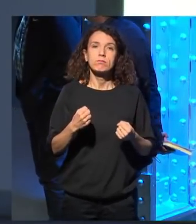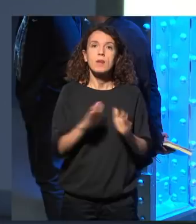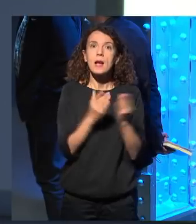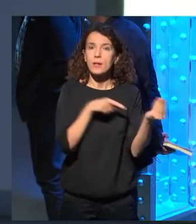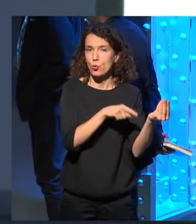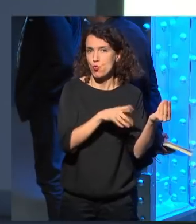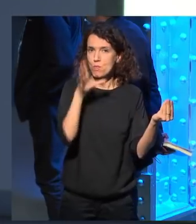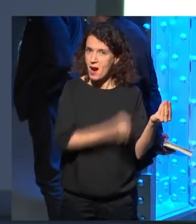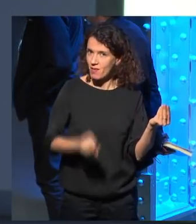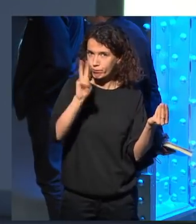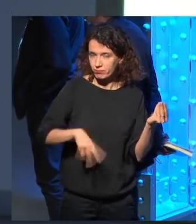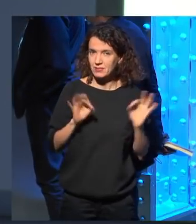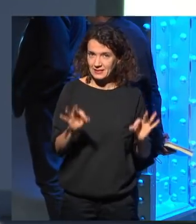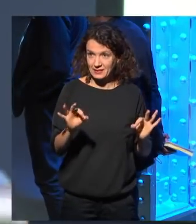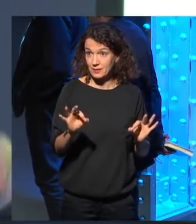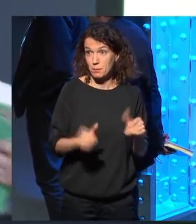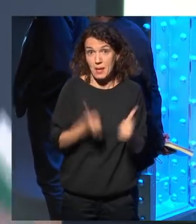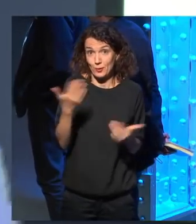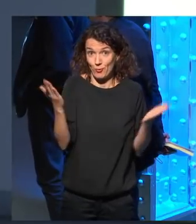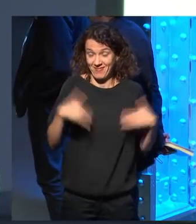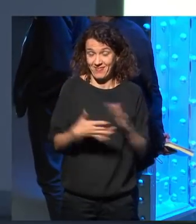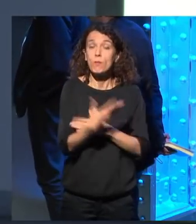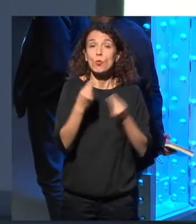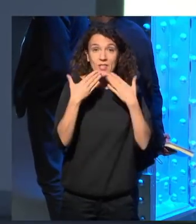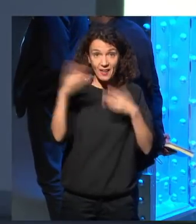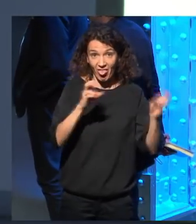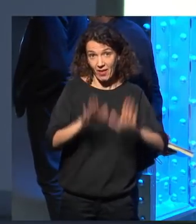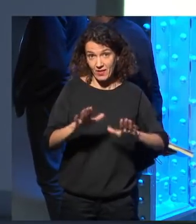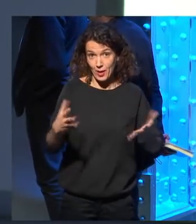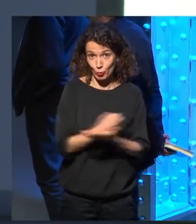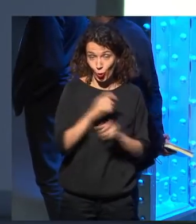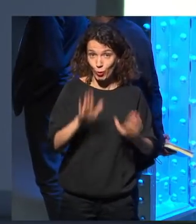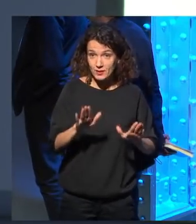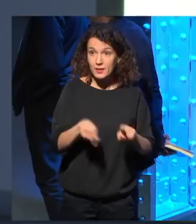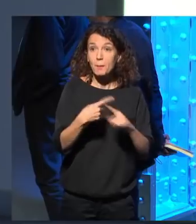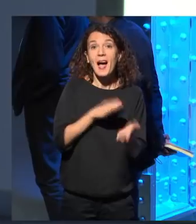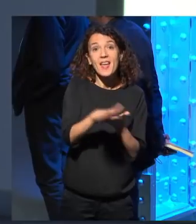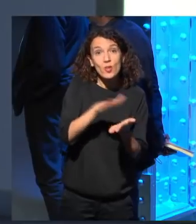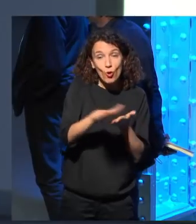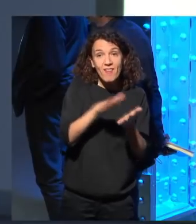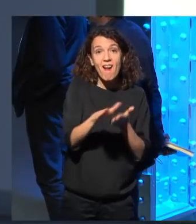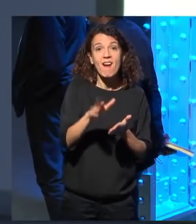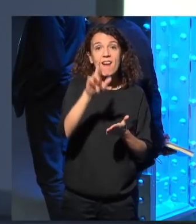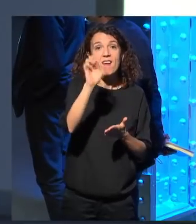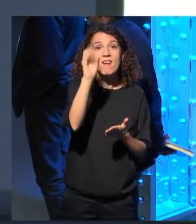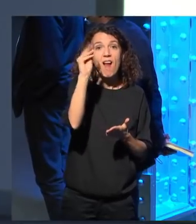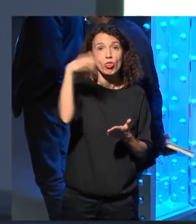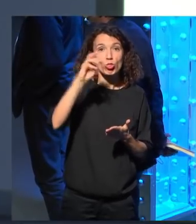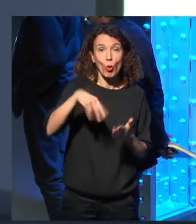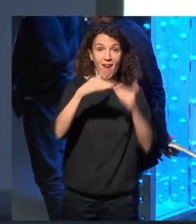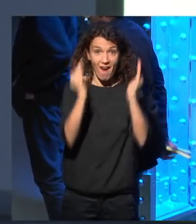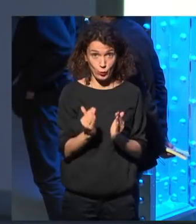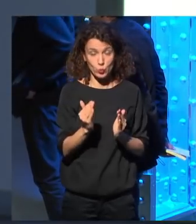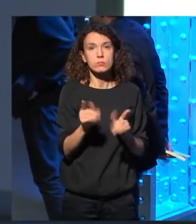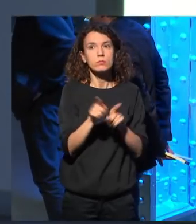maravilloso. Nada más agradecer a todos ustedes su presencia, a la editorial Penguin House, con los que